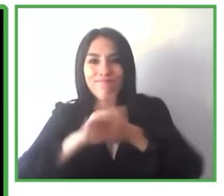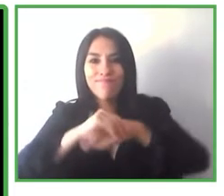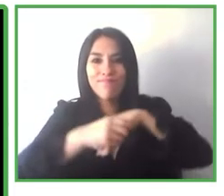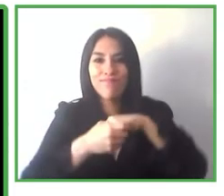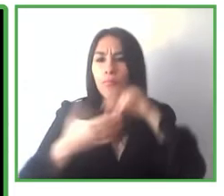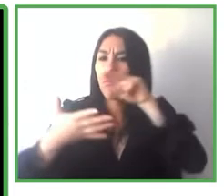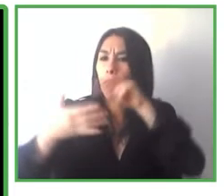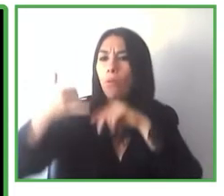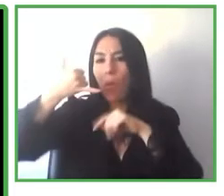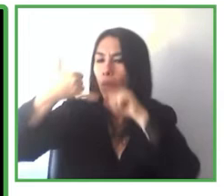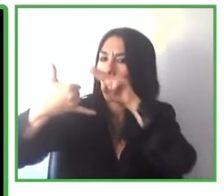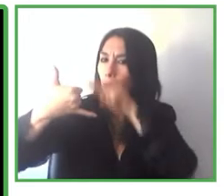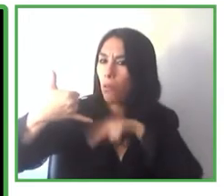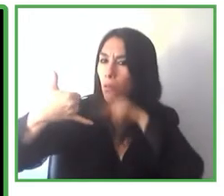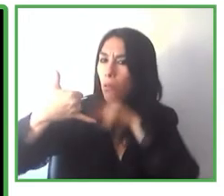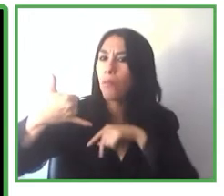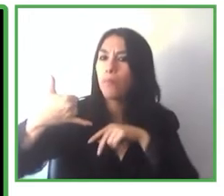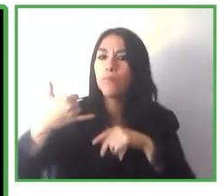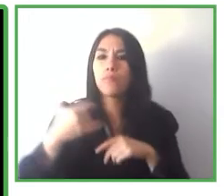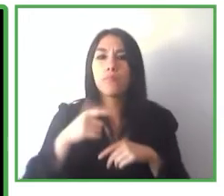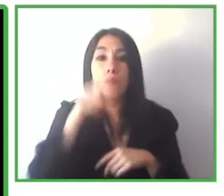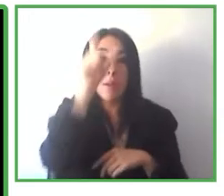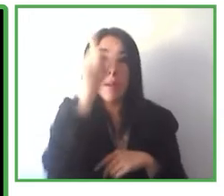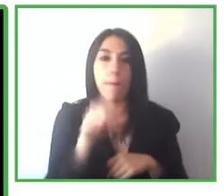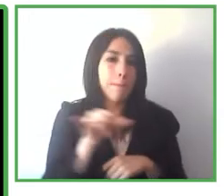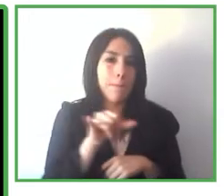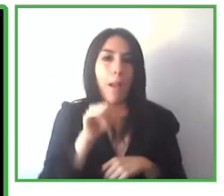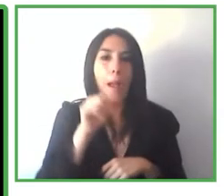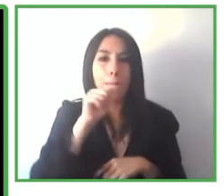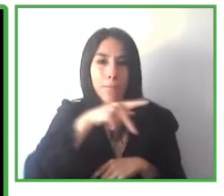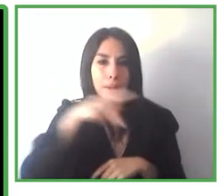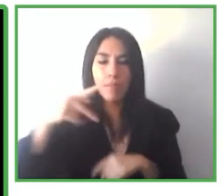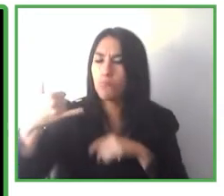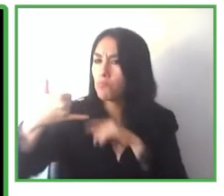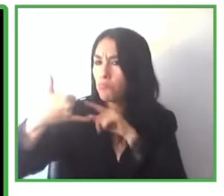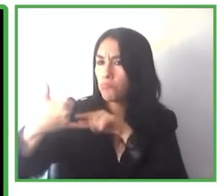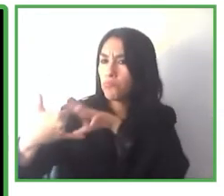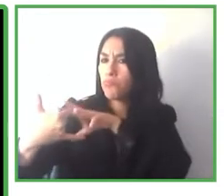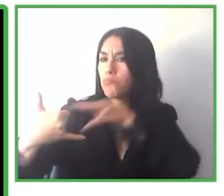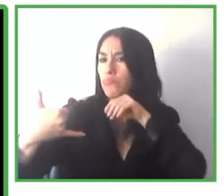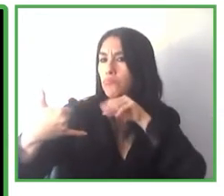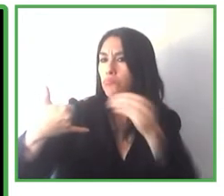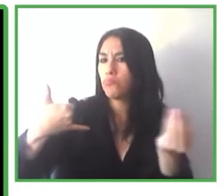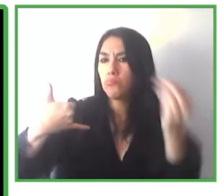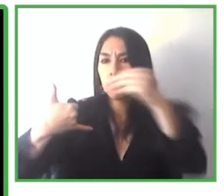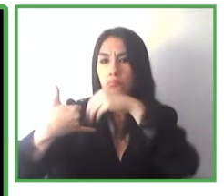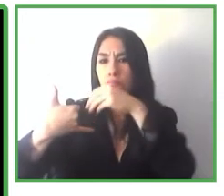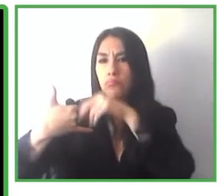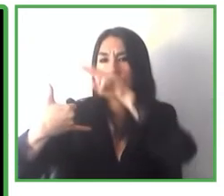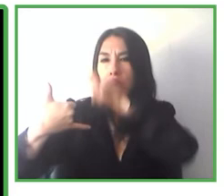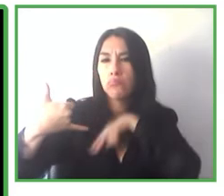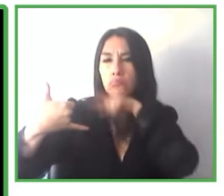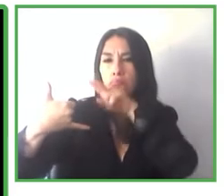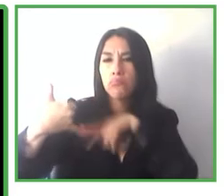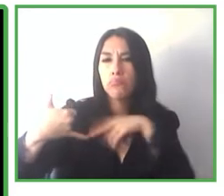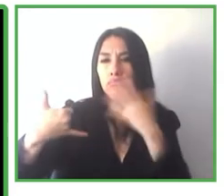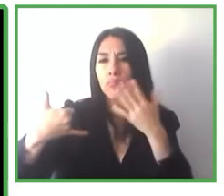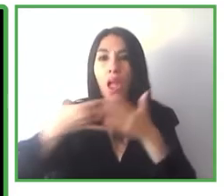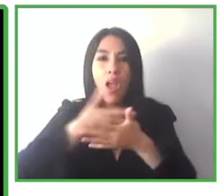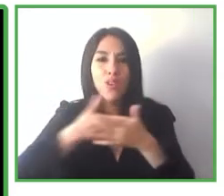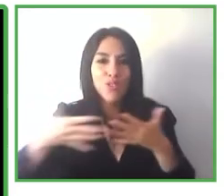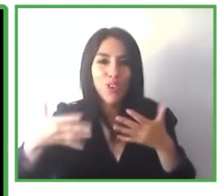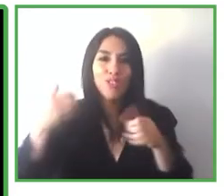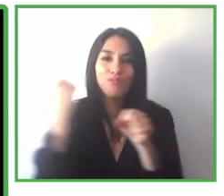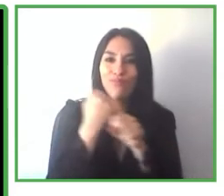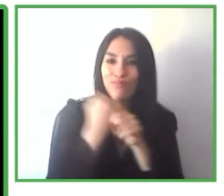aplicación pues recibe una información visual en su propio idioma cualquiera de los idiomas que estamos trabajando esta es la tecnología que se está introduciendo en